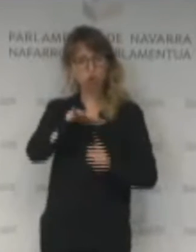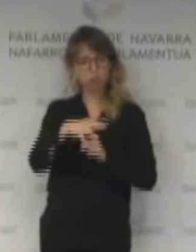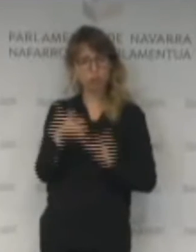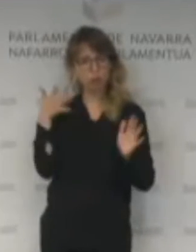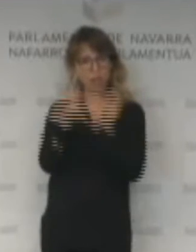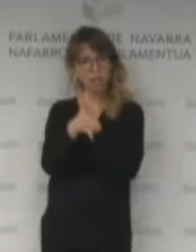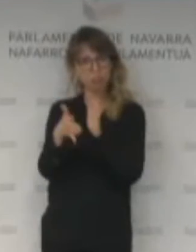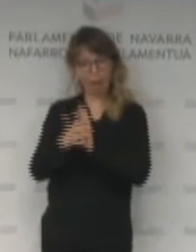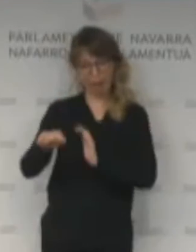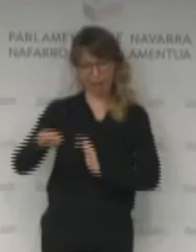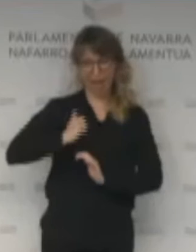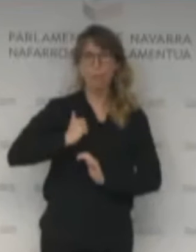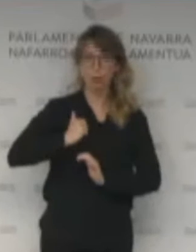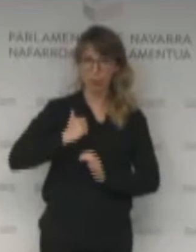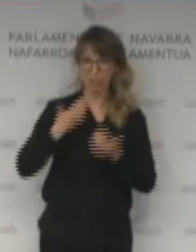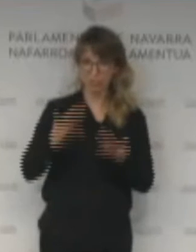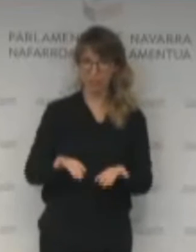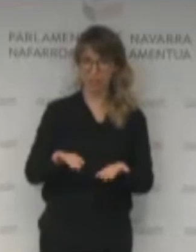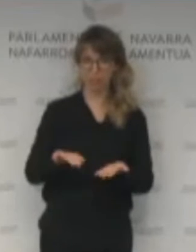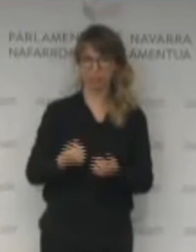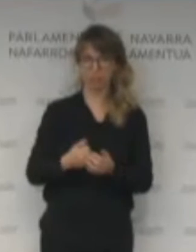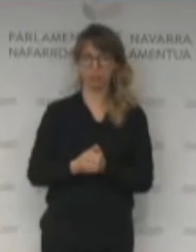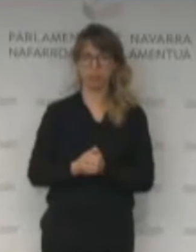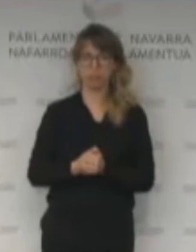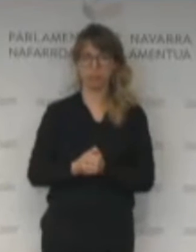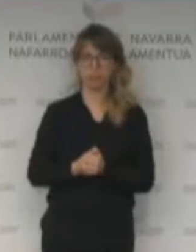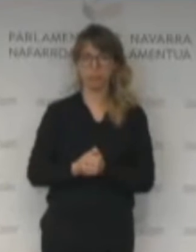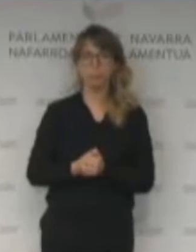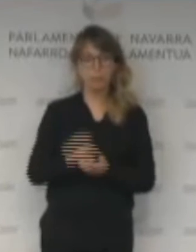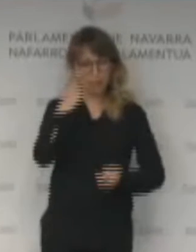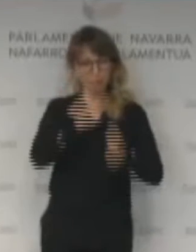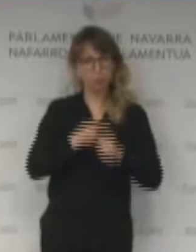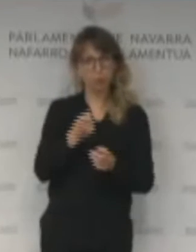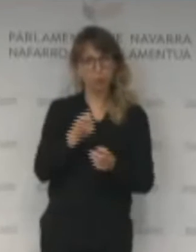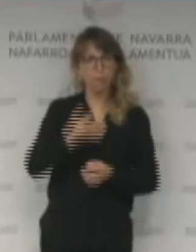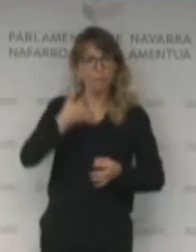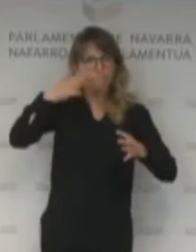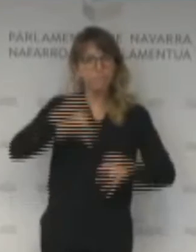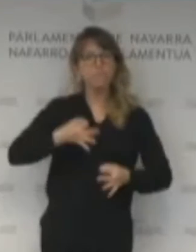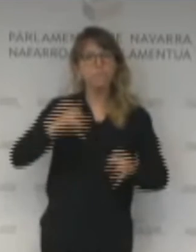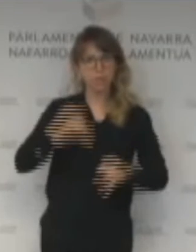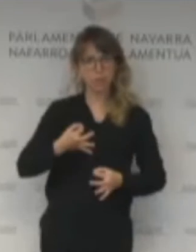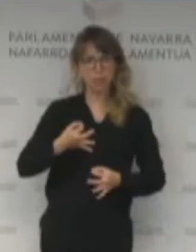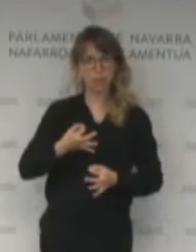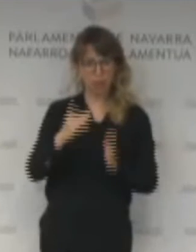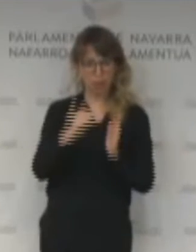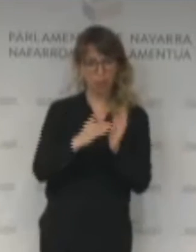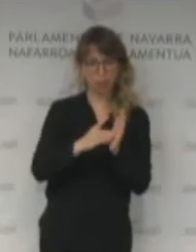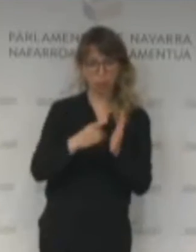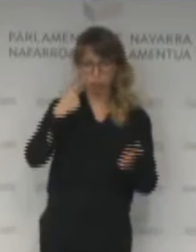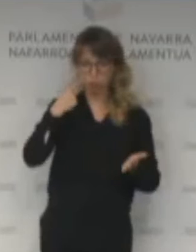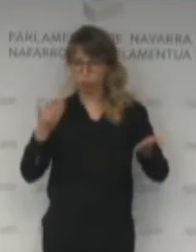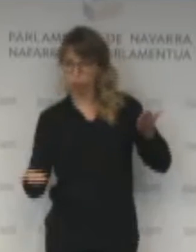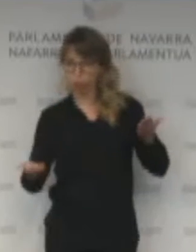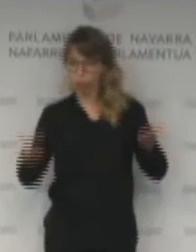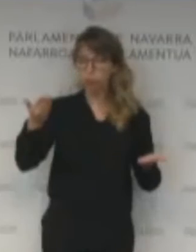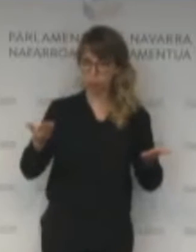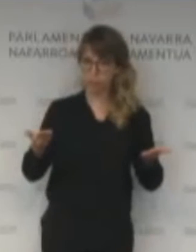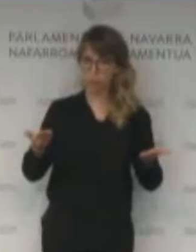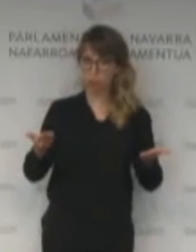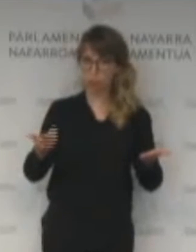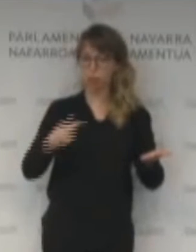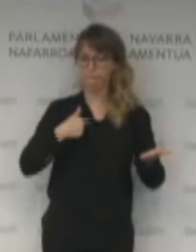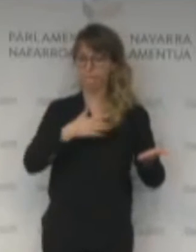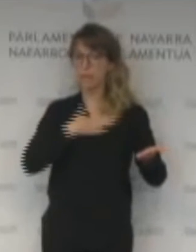aprovechar estas ocasiones para hacer esto. Y queremos información veraz, datos contrastados, y como lo queremos,